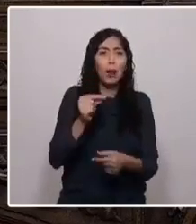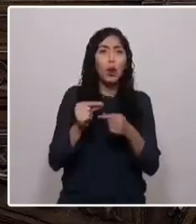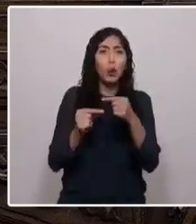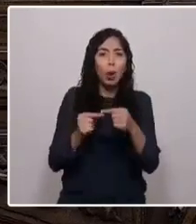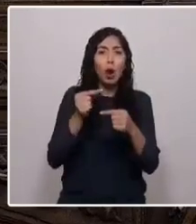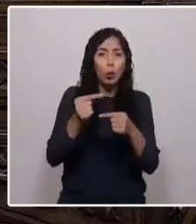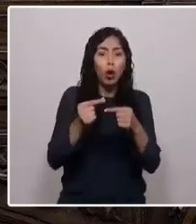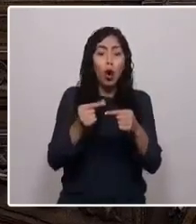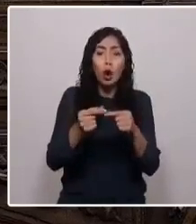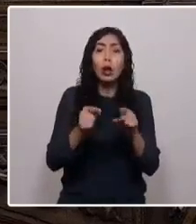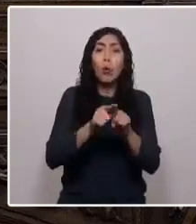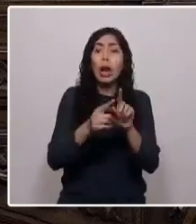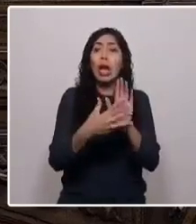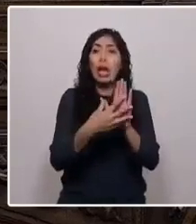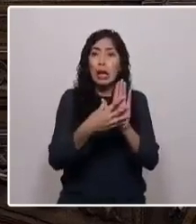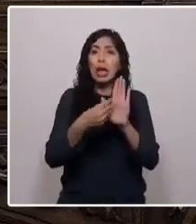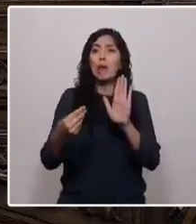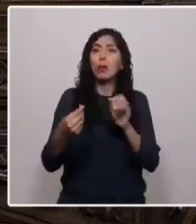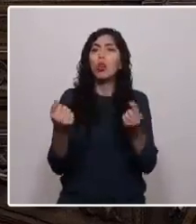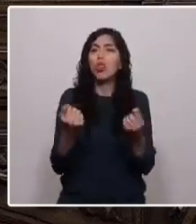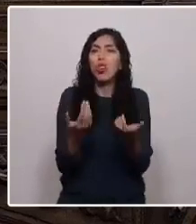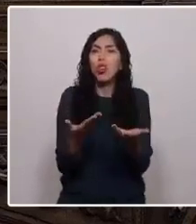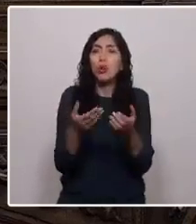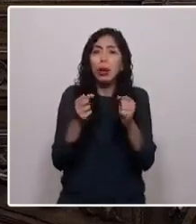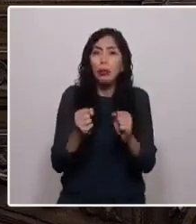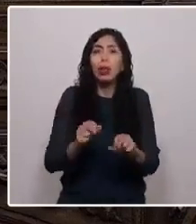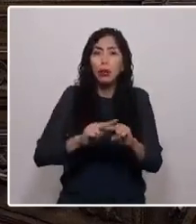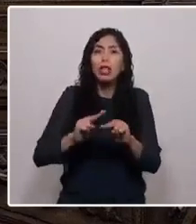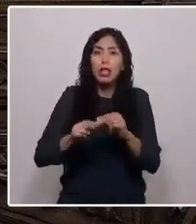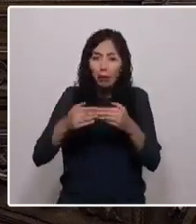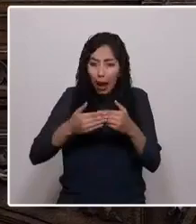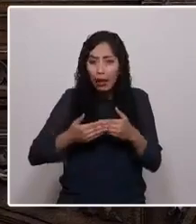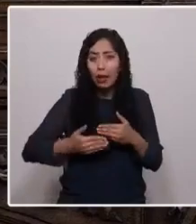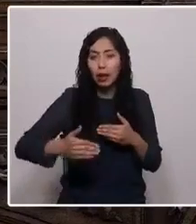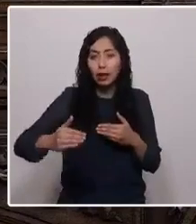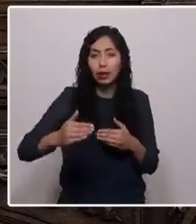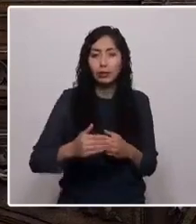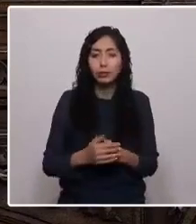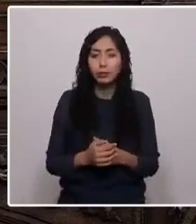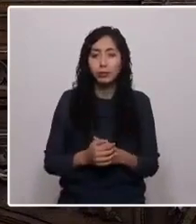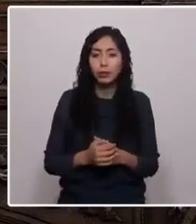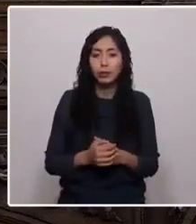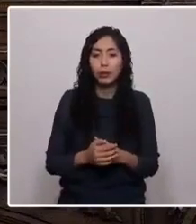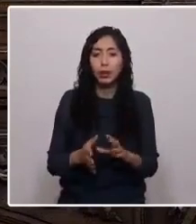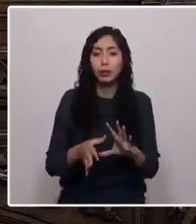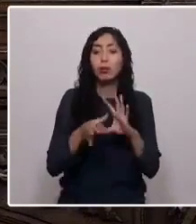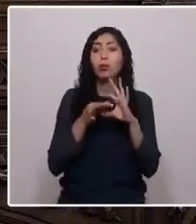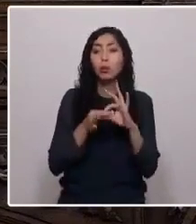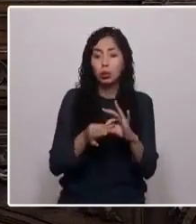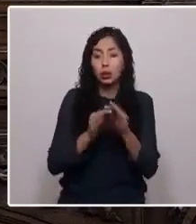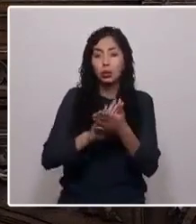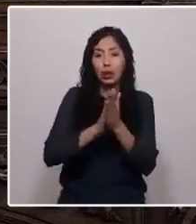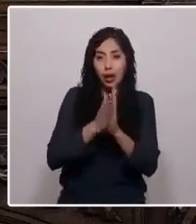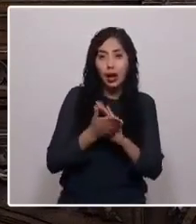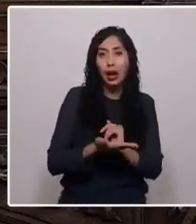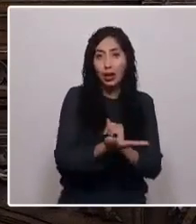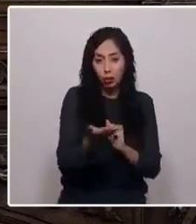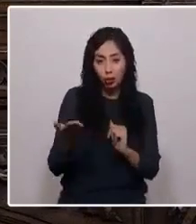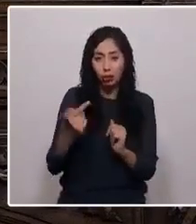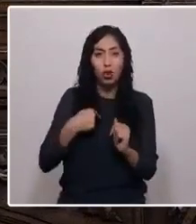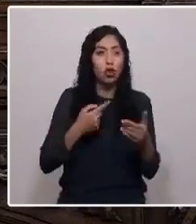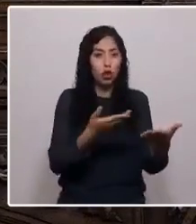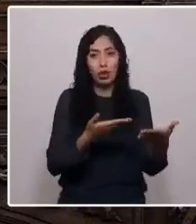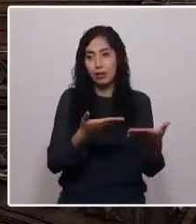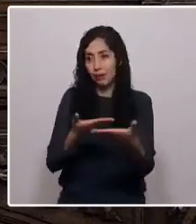a lo que podamos hacer más adelante en otras zonas del país. Muchas gracias a todas y todos, los invito